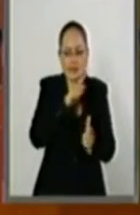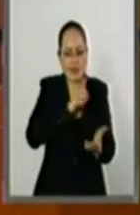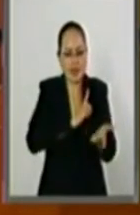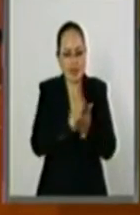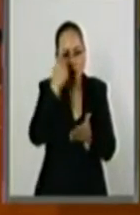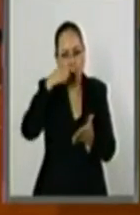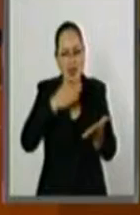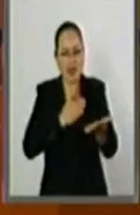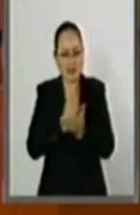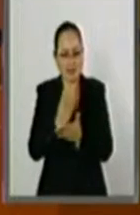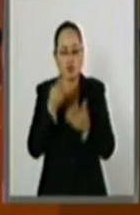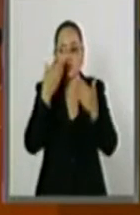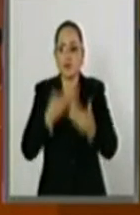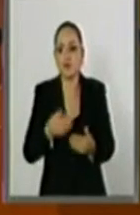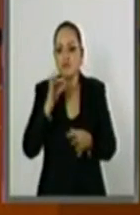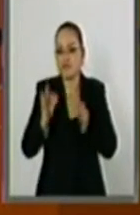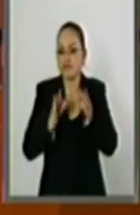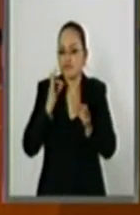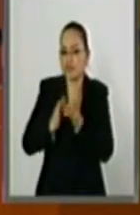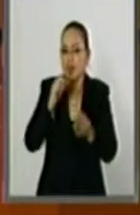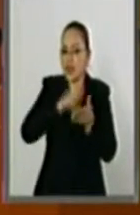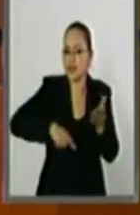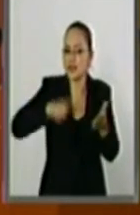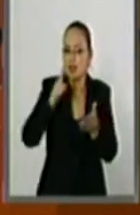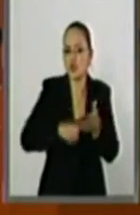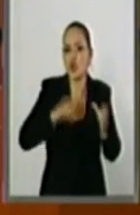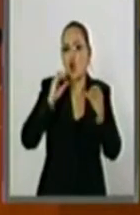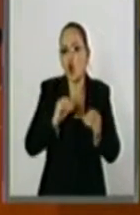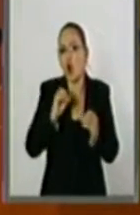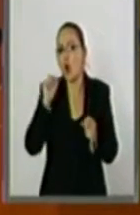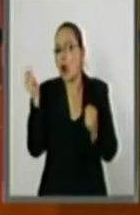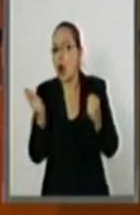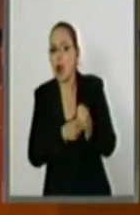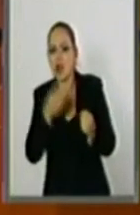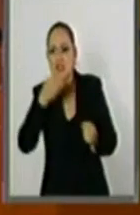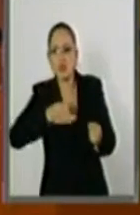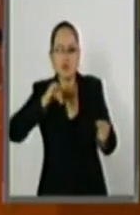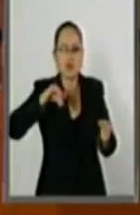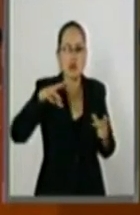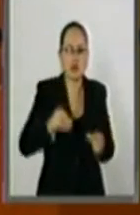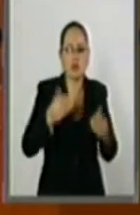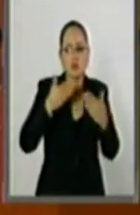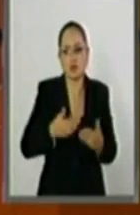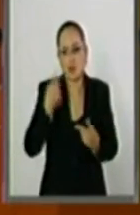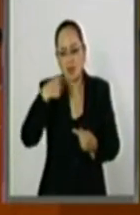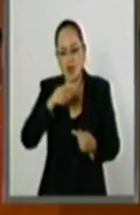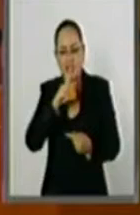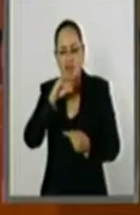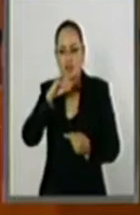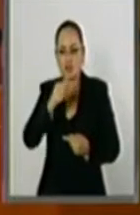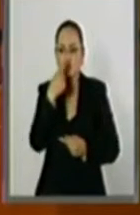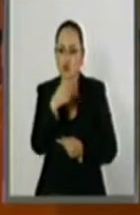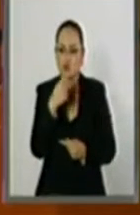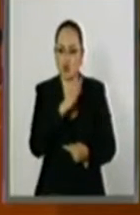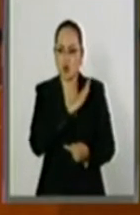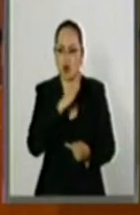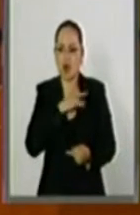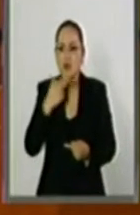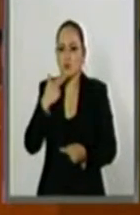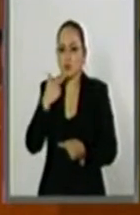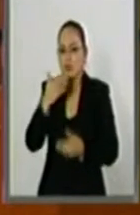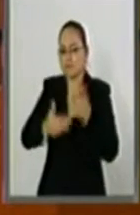acceso, rectificación, cancelación y oposición al tratamiento de los datos personales mediante